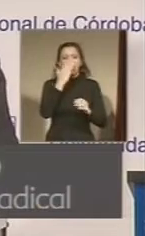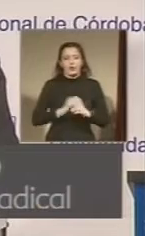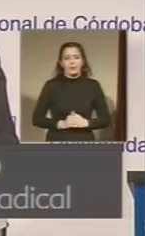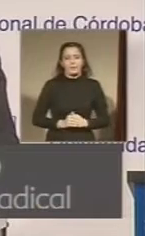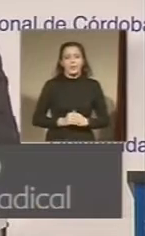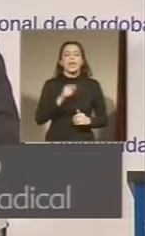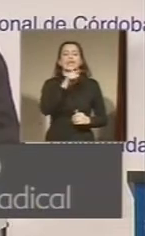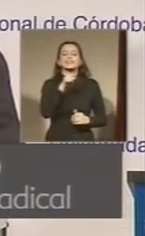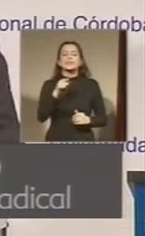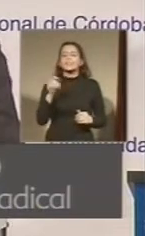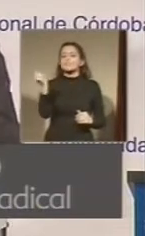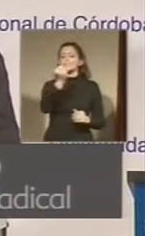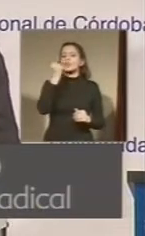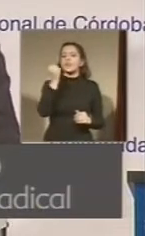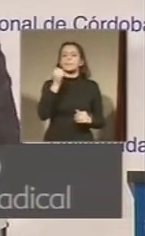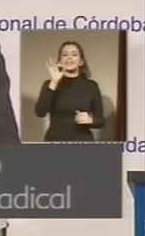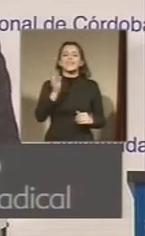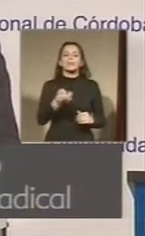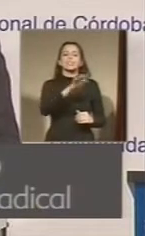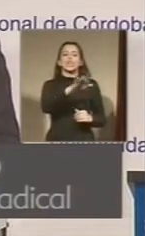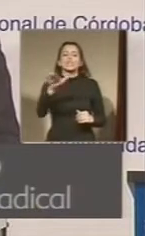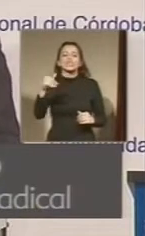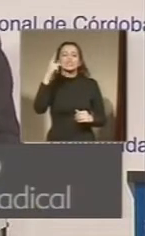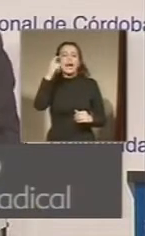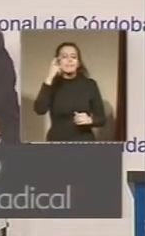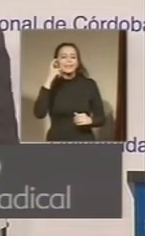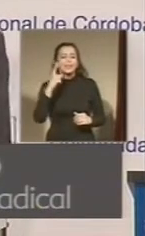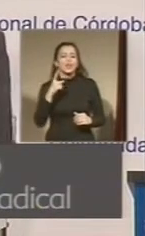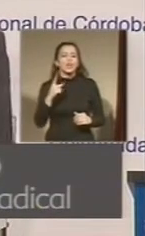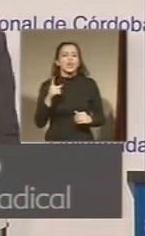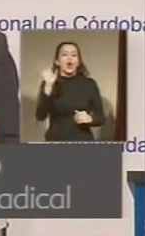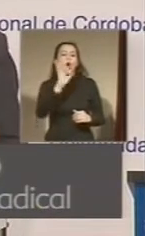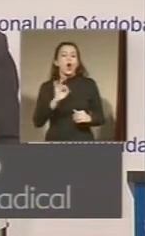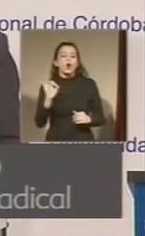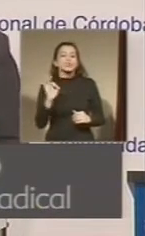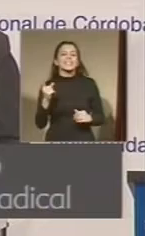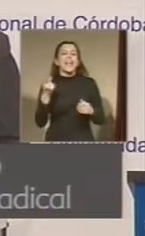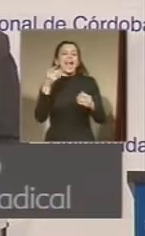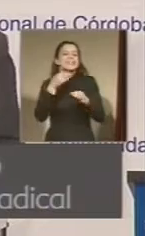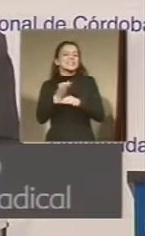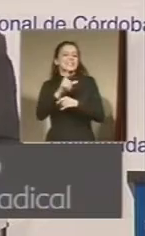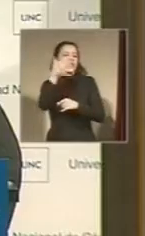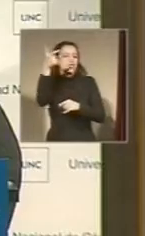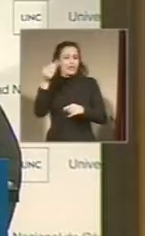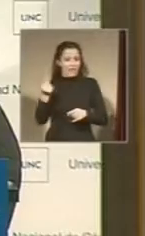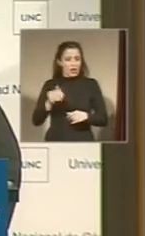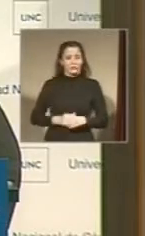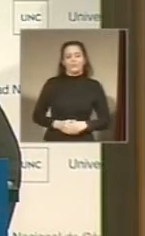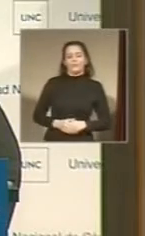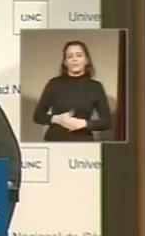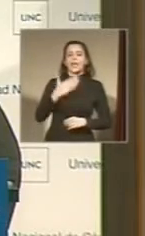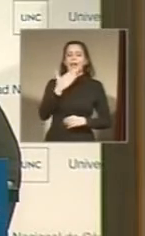vital para saber si los chicos aprenden o la enseñanza no tiene valor. Gracias.